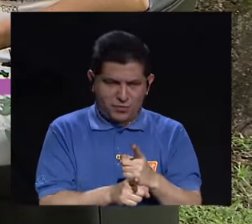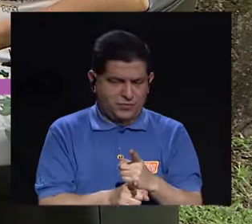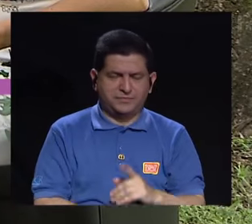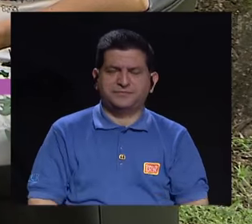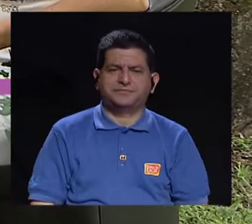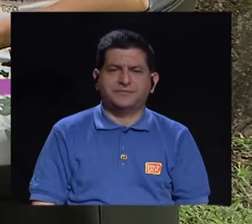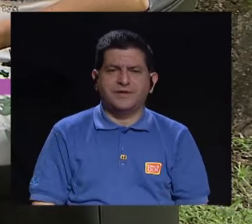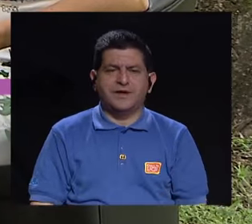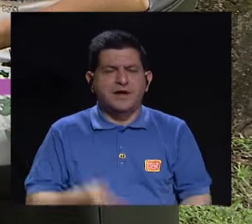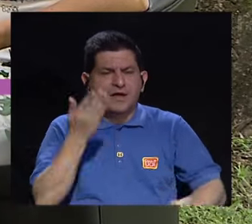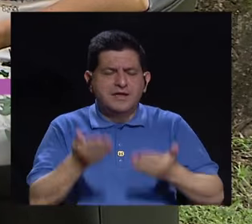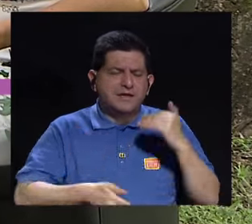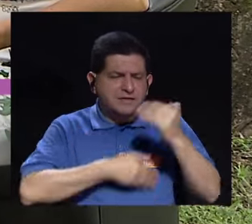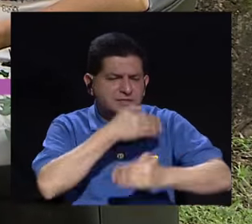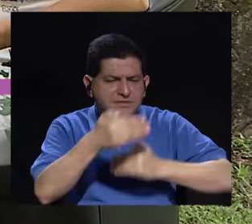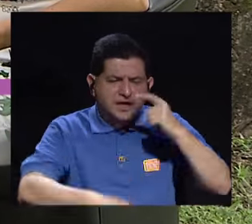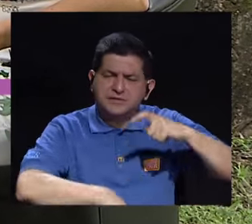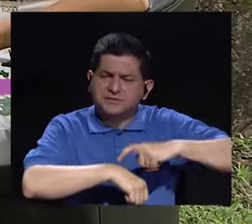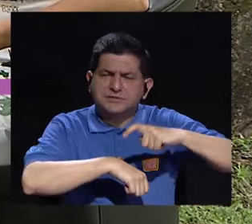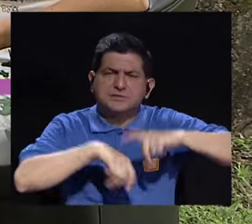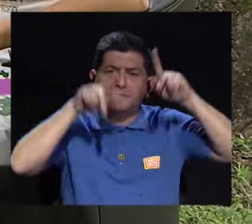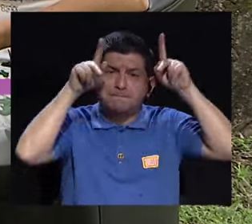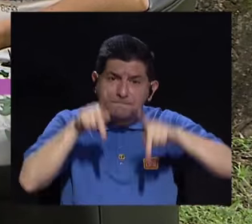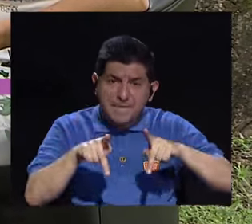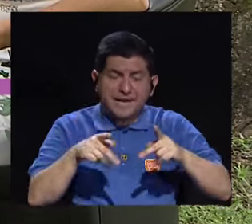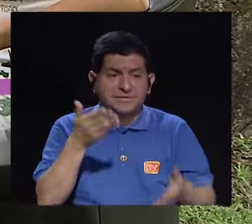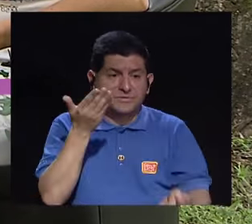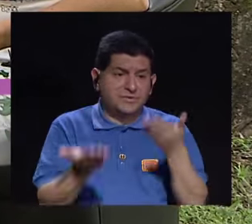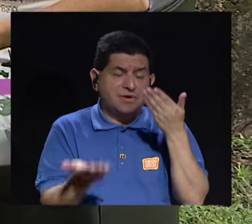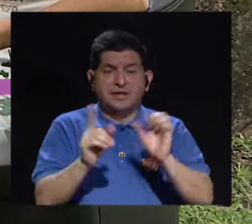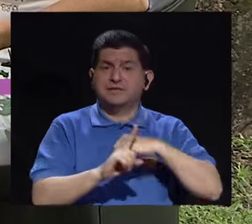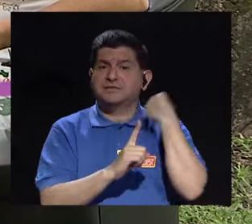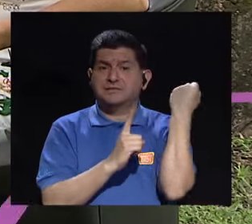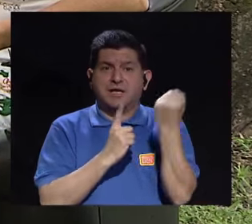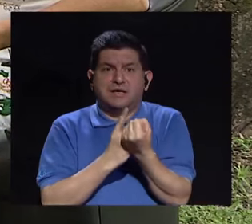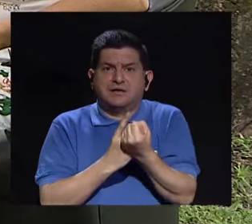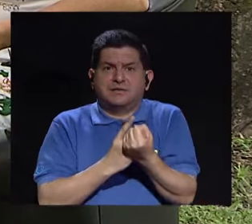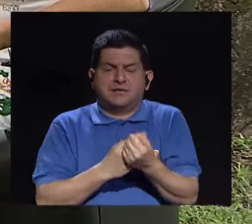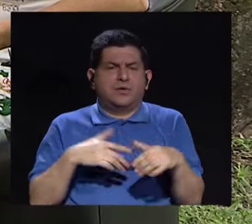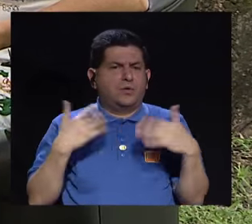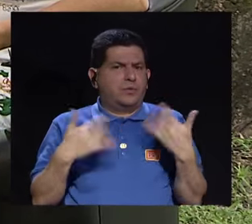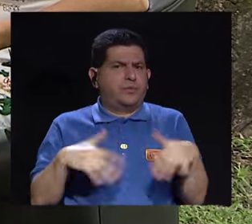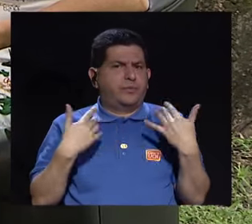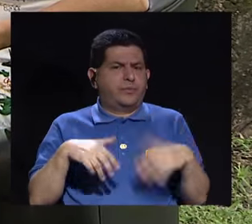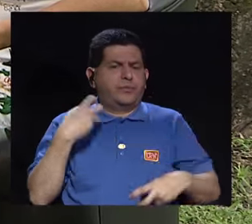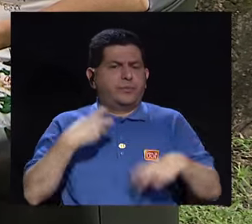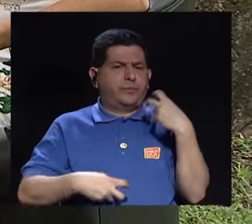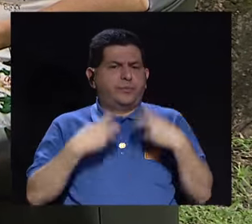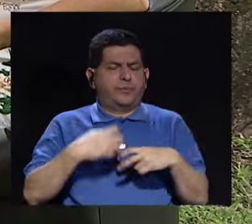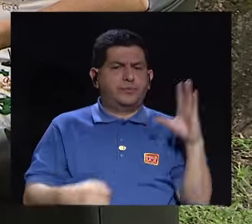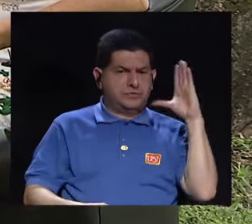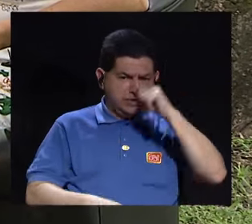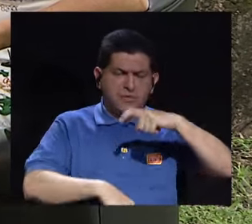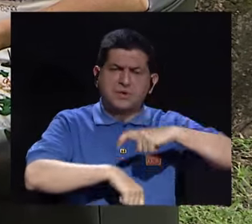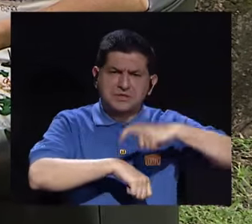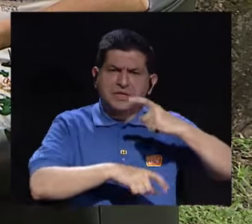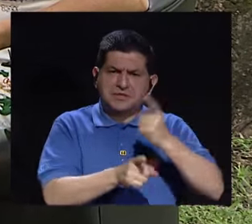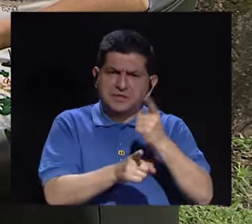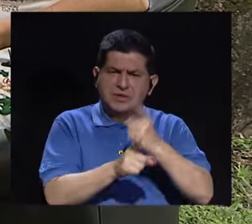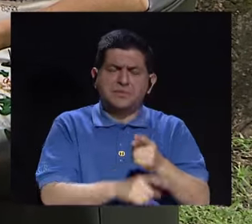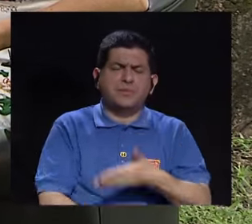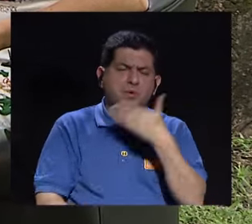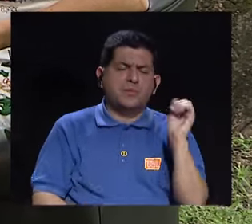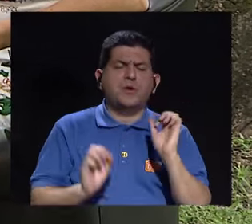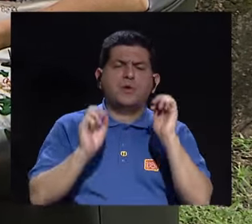y cuando va transcurriendo el tiempo, realmente la persona puede llegar a un nivel de bastante gravedad. Si es detectado a tiempo,